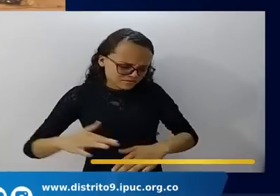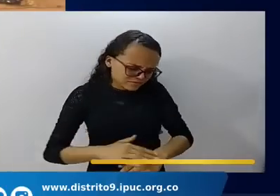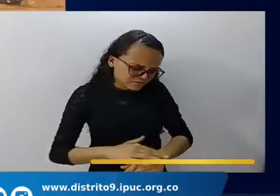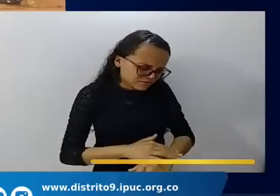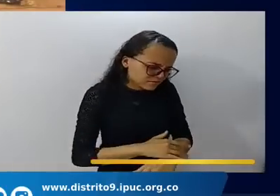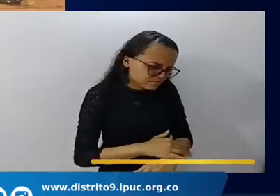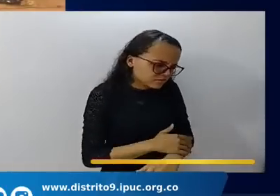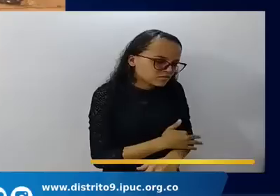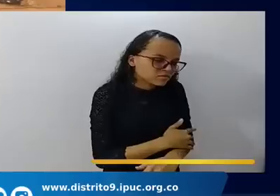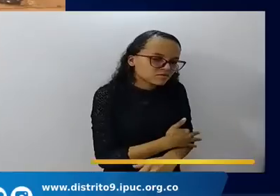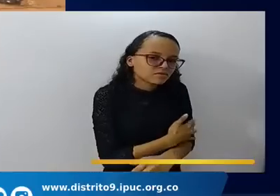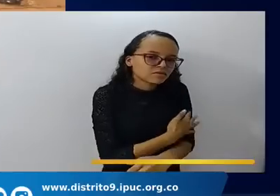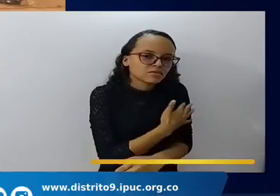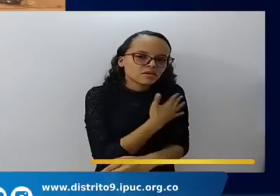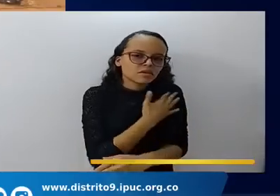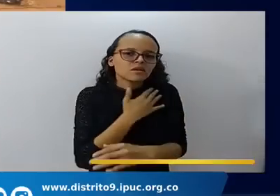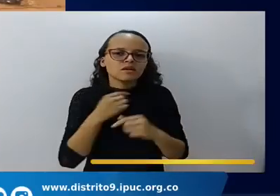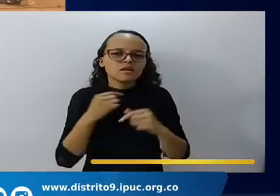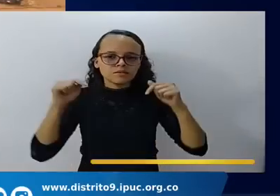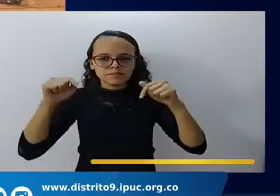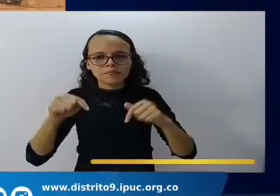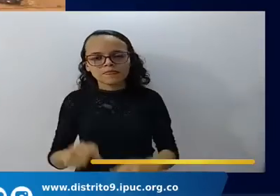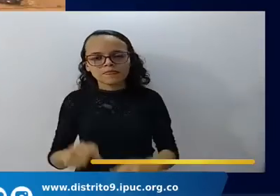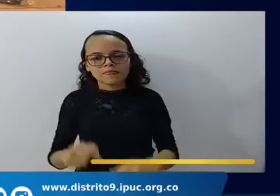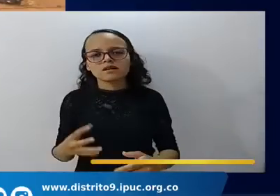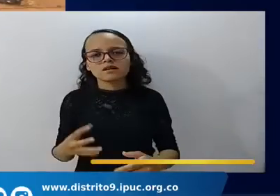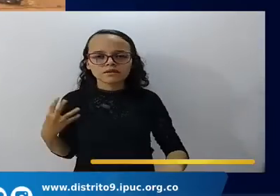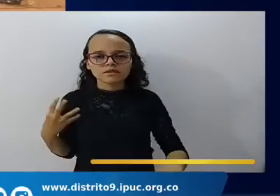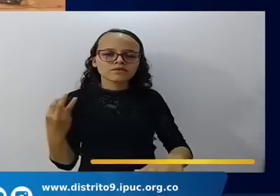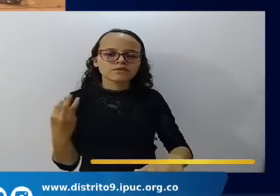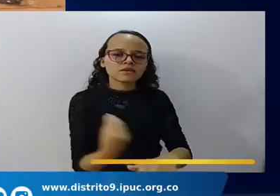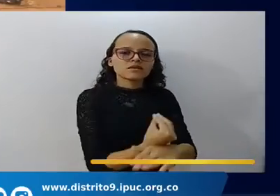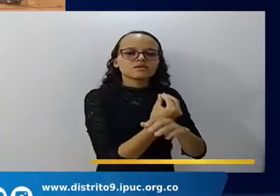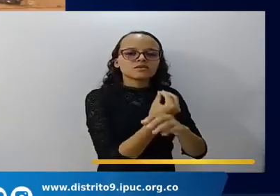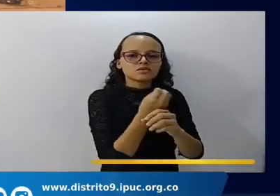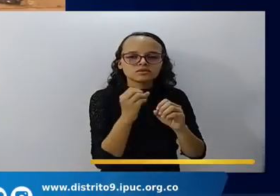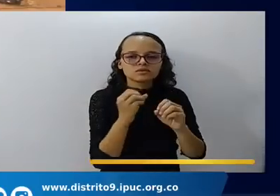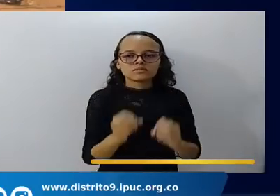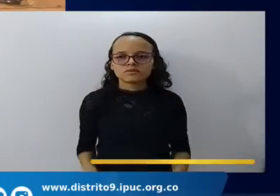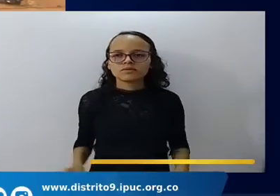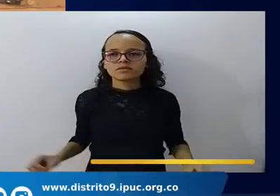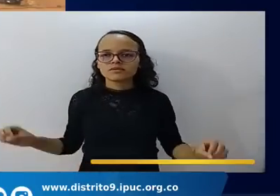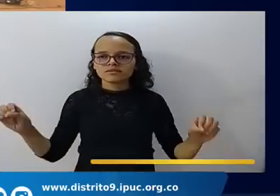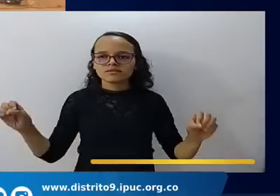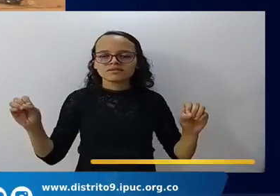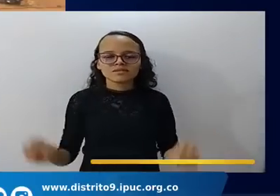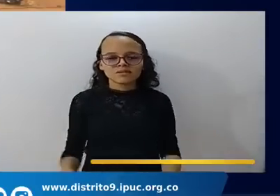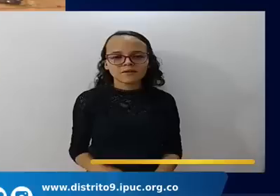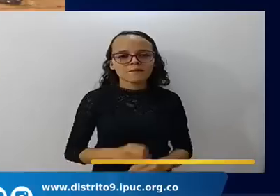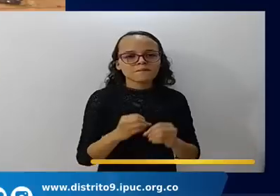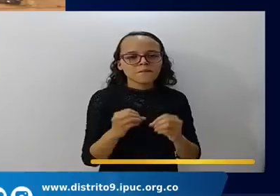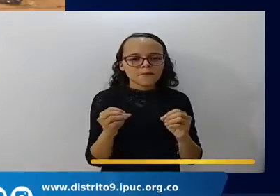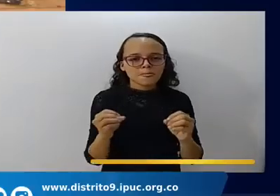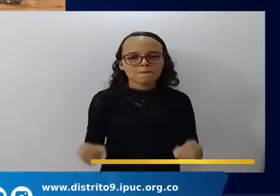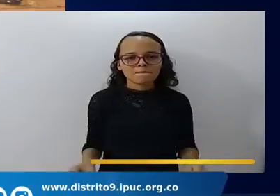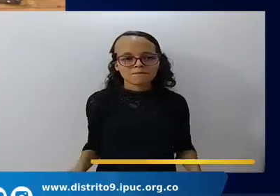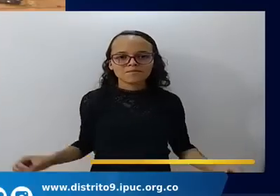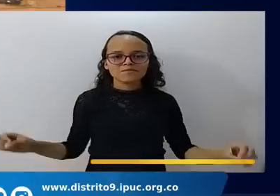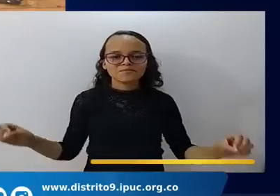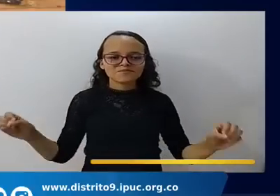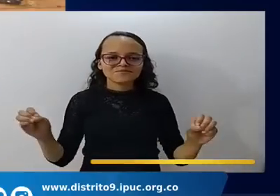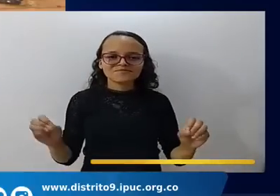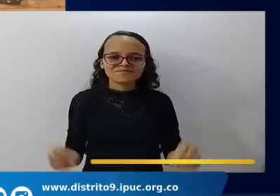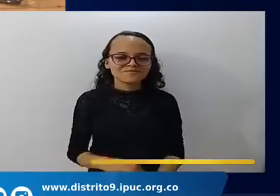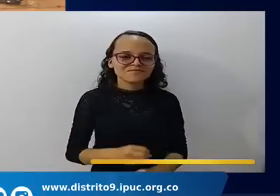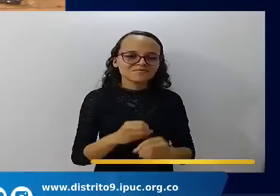estás entre tu pueblo